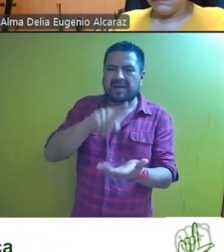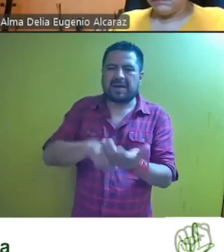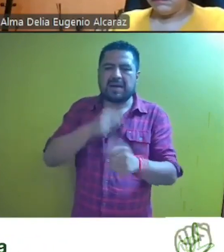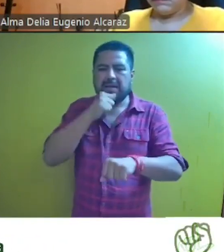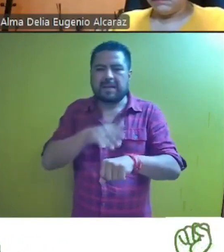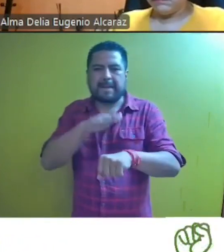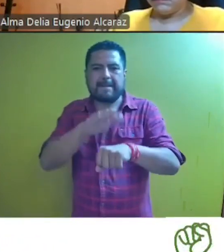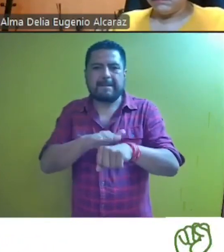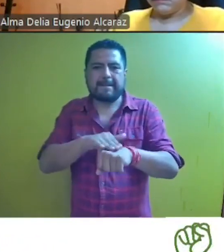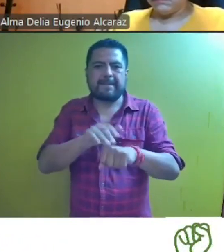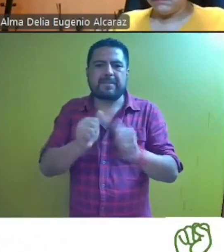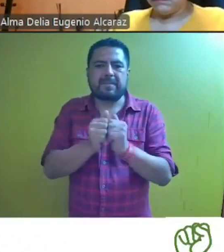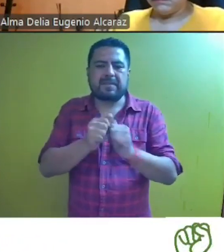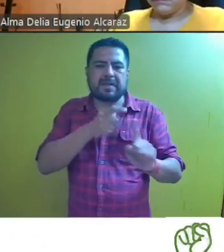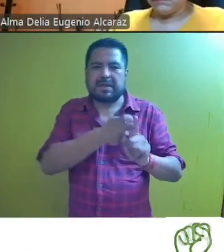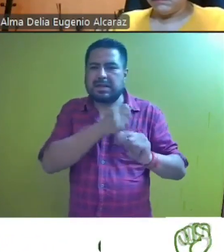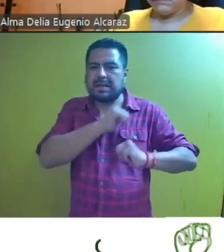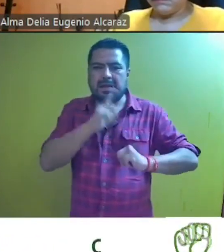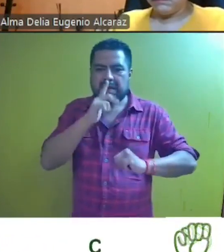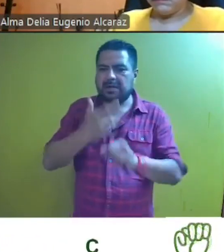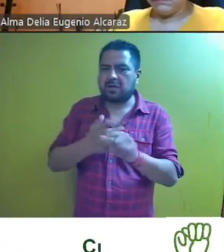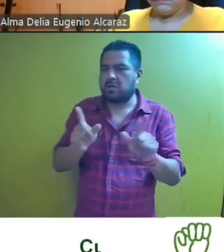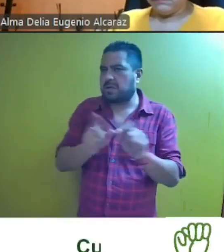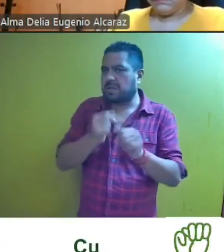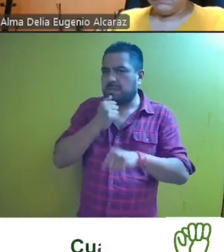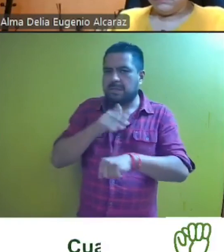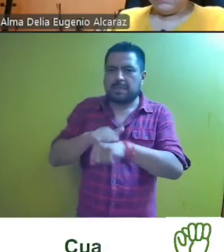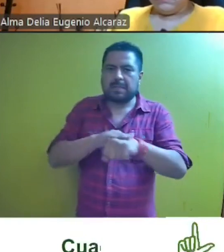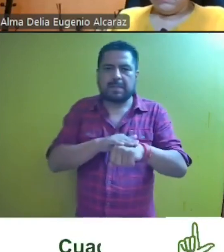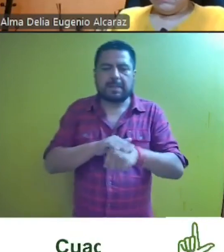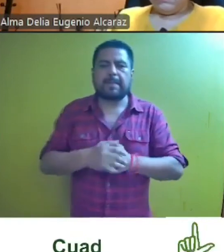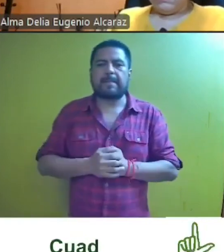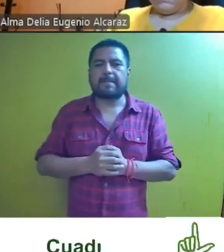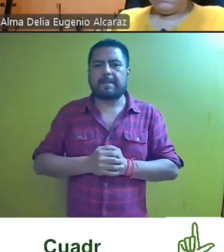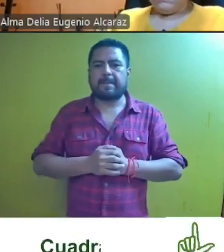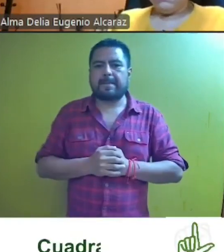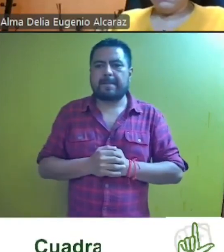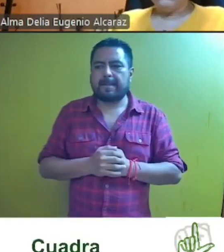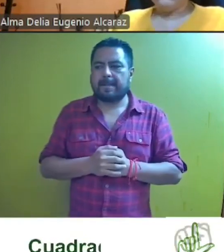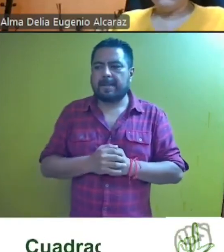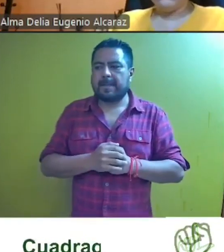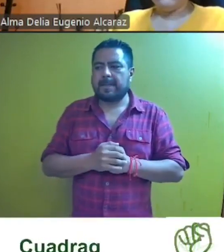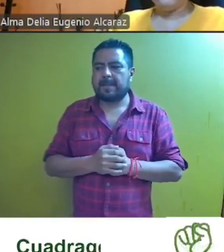notificación a la cita de actora es la cuenta magistrada presidenta magistradas magistrado